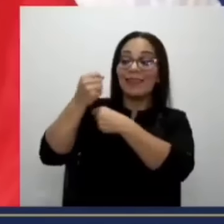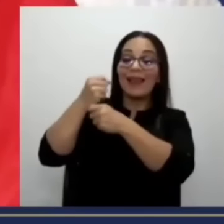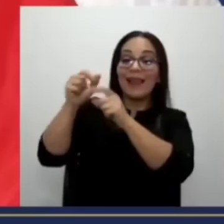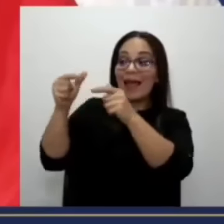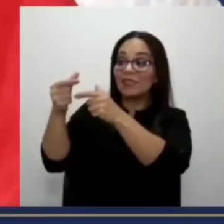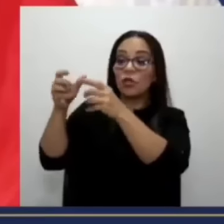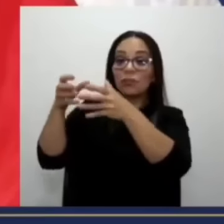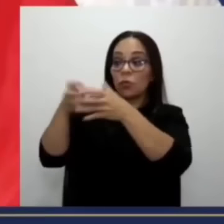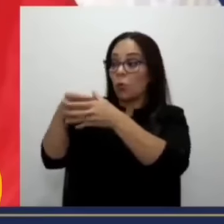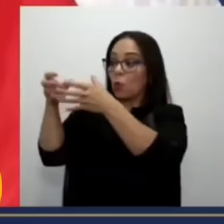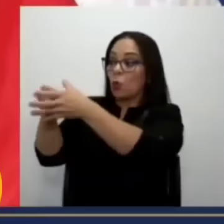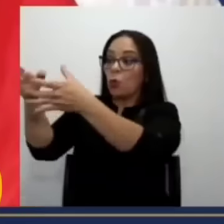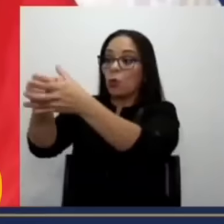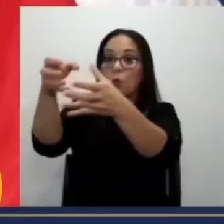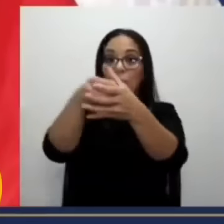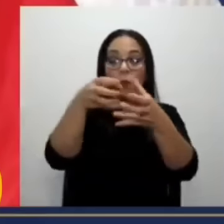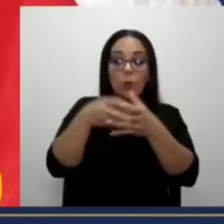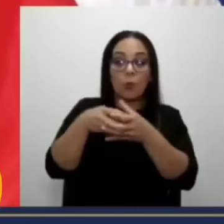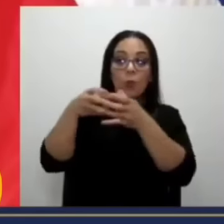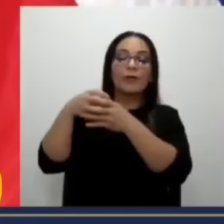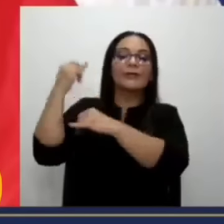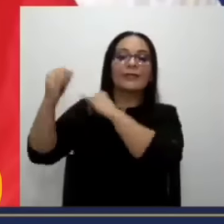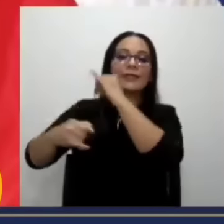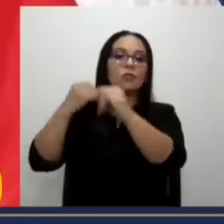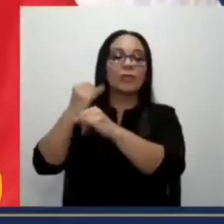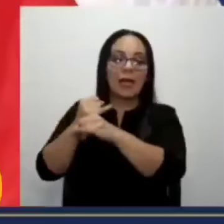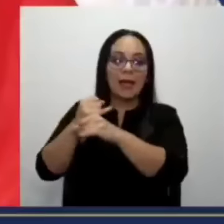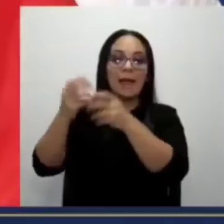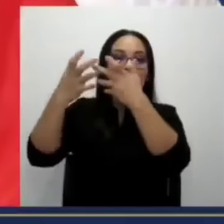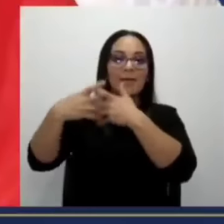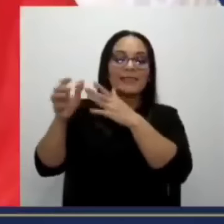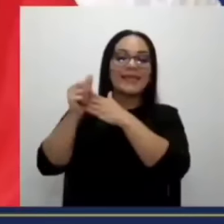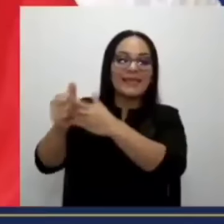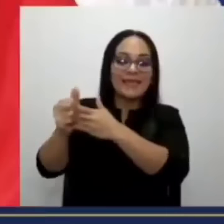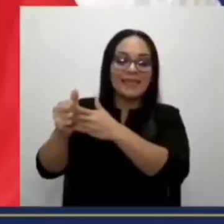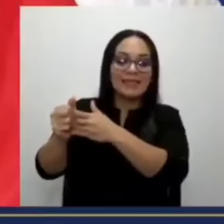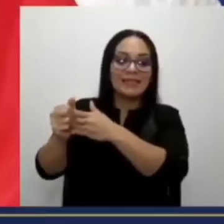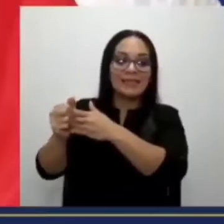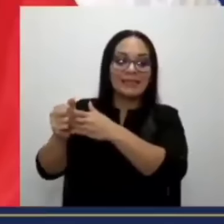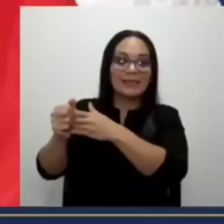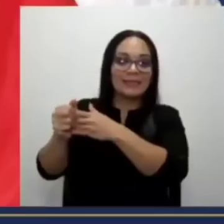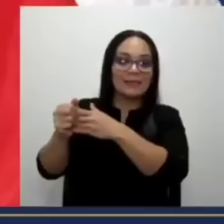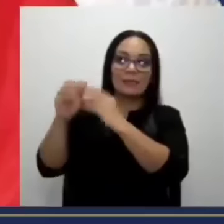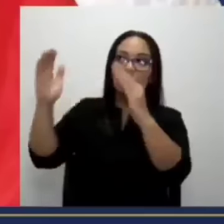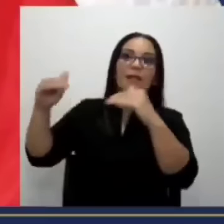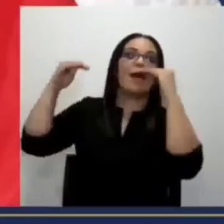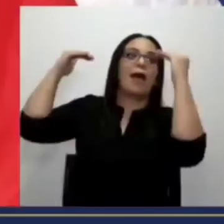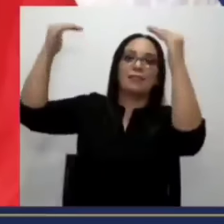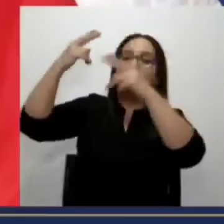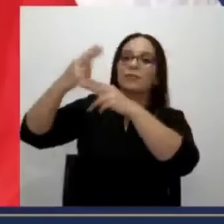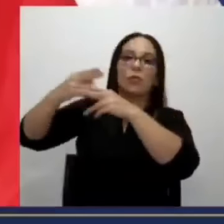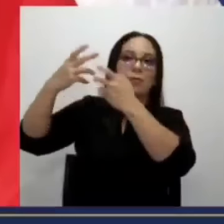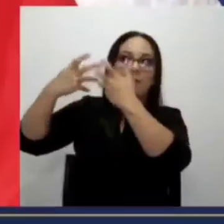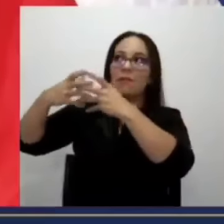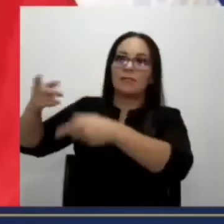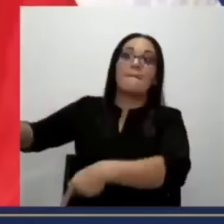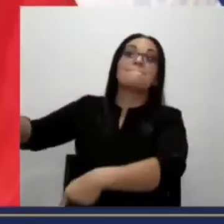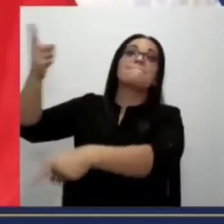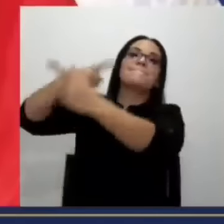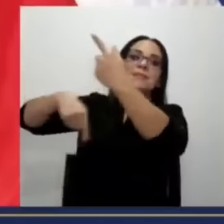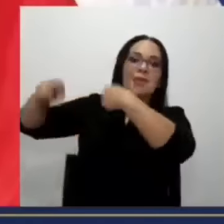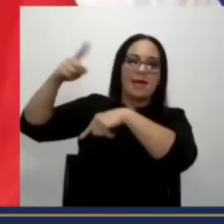de empresas líderes en la industria, los grandes nombres. Vienen